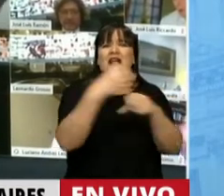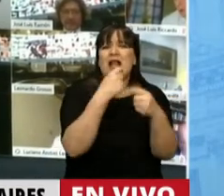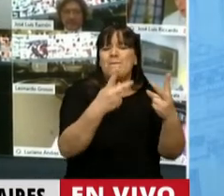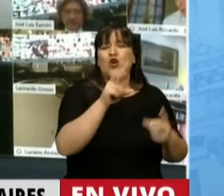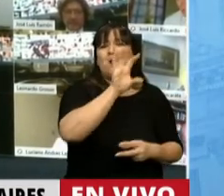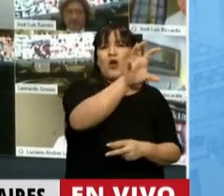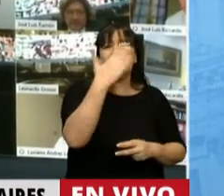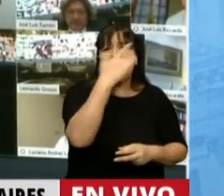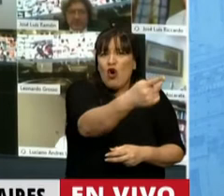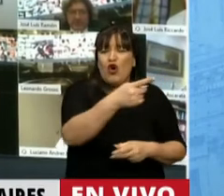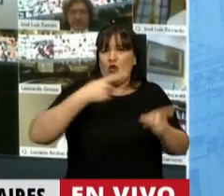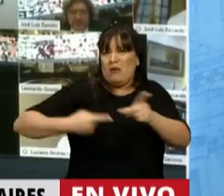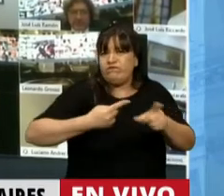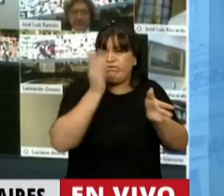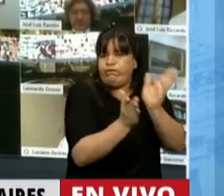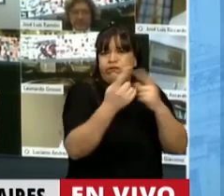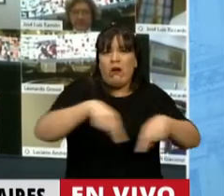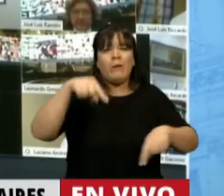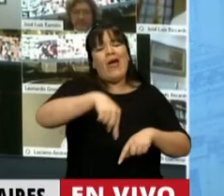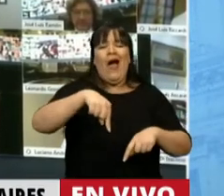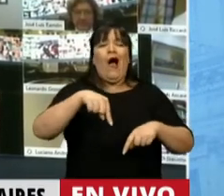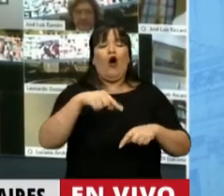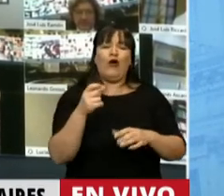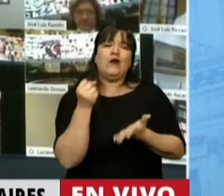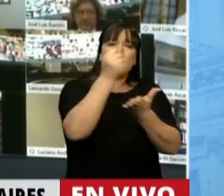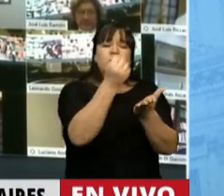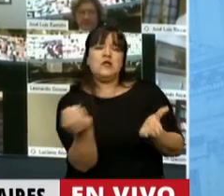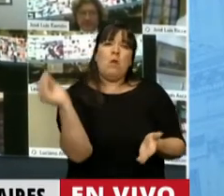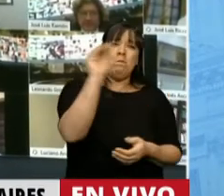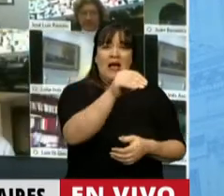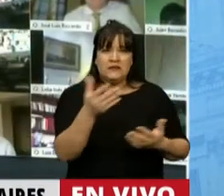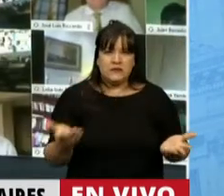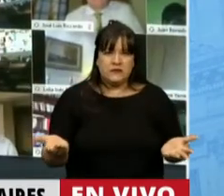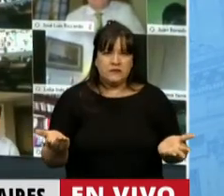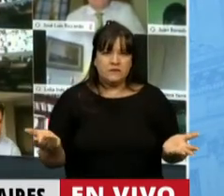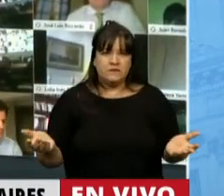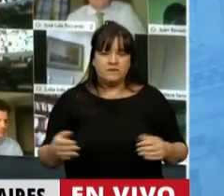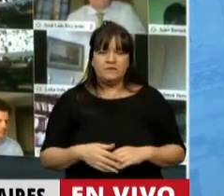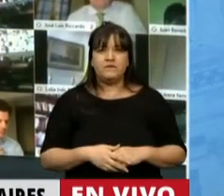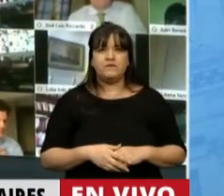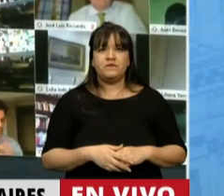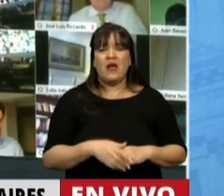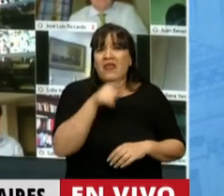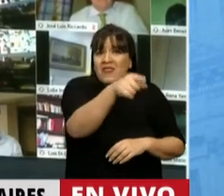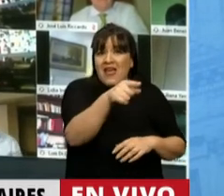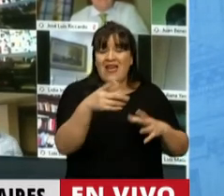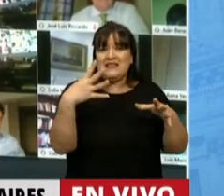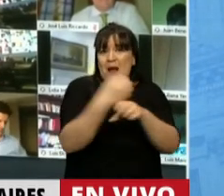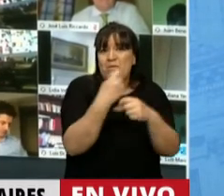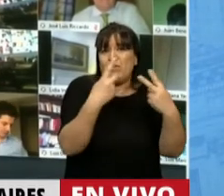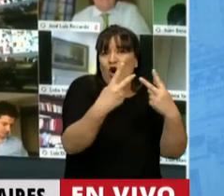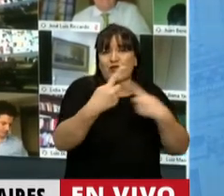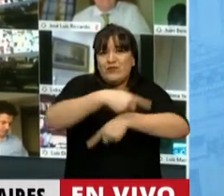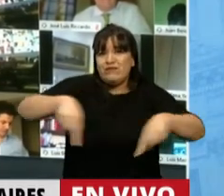en Córdoba. Y sin embargo no les van a dar otro mega subsidio de una actividad que es completamente